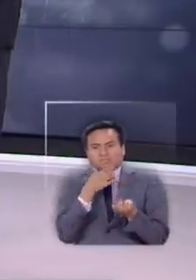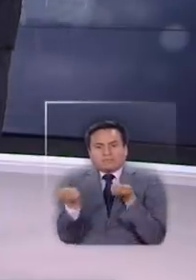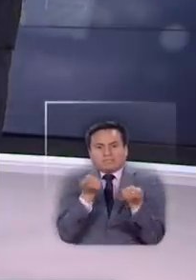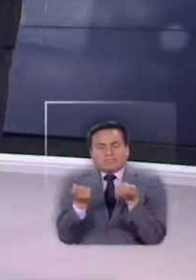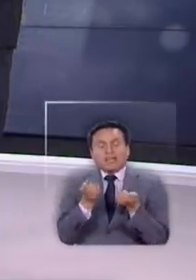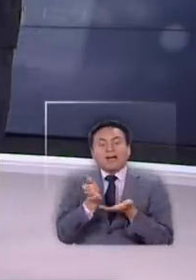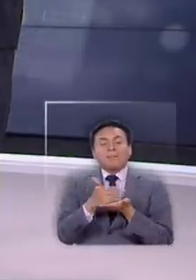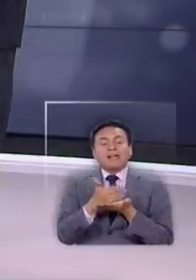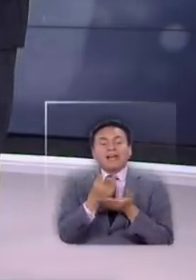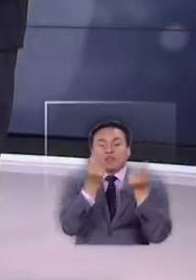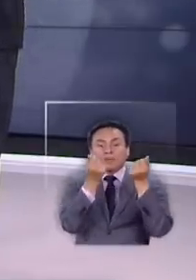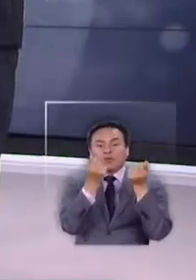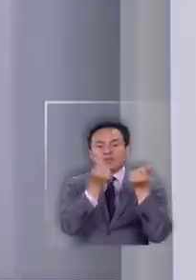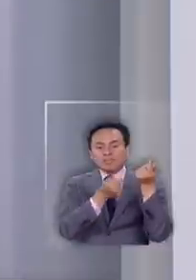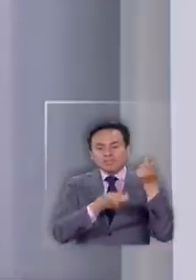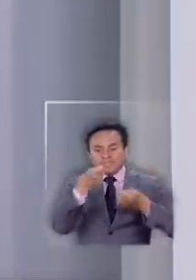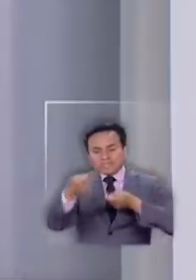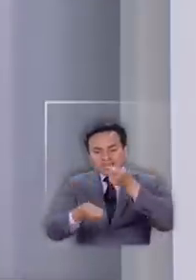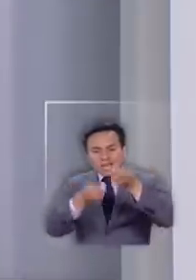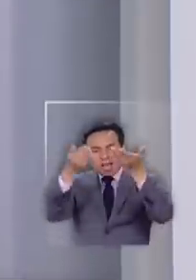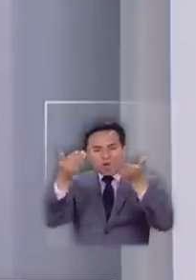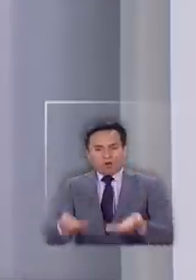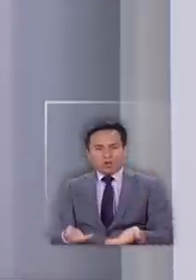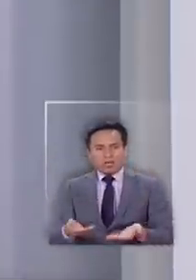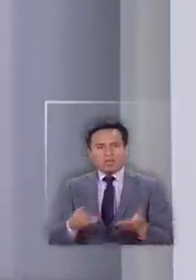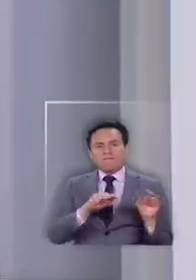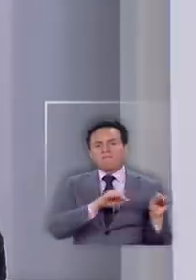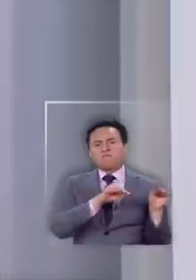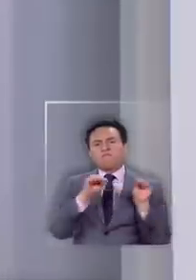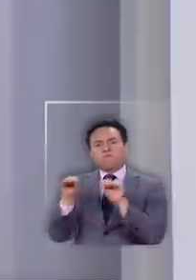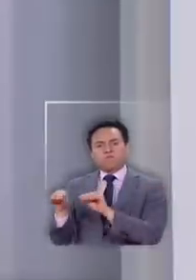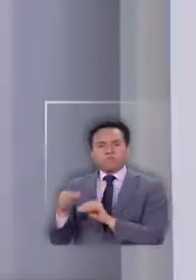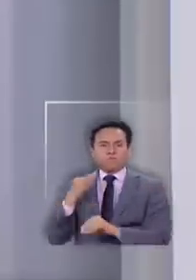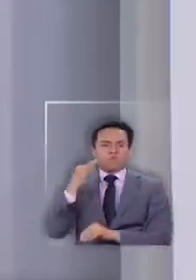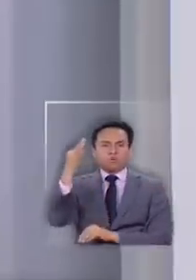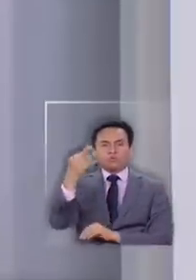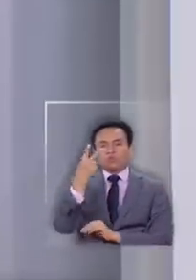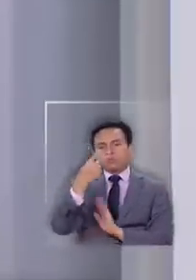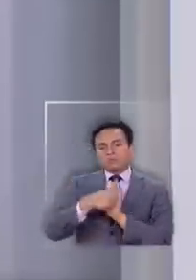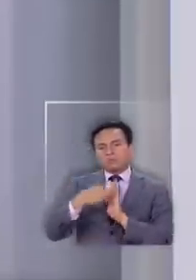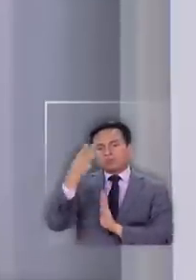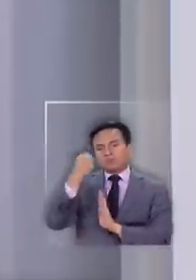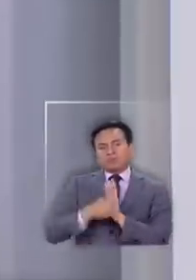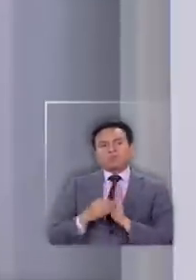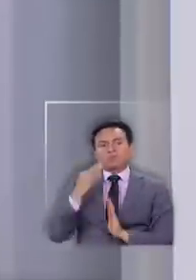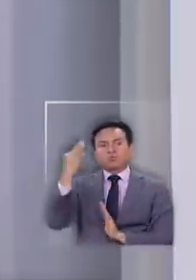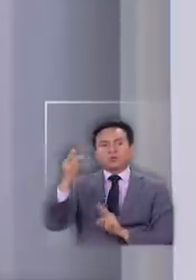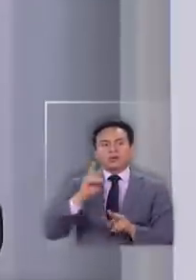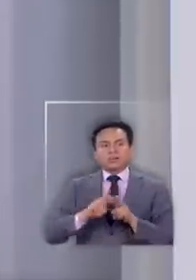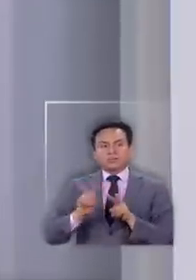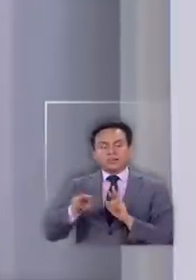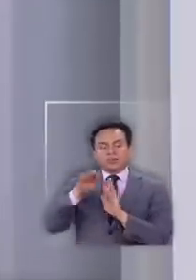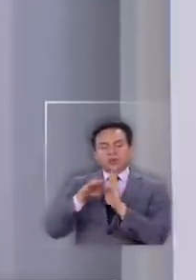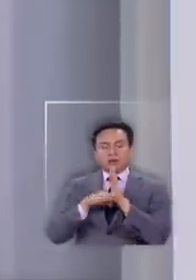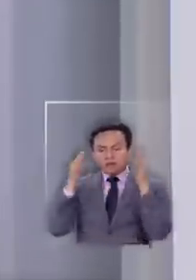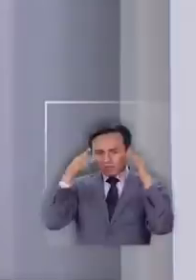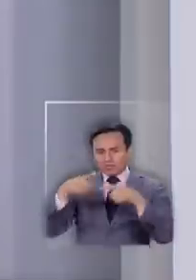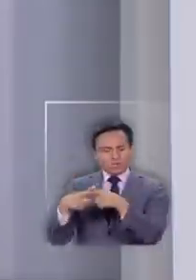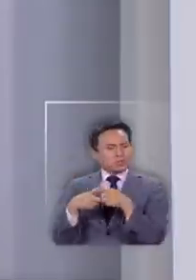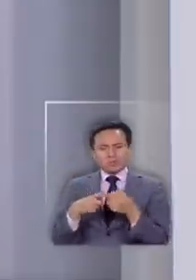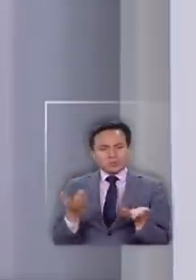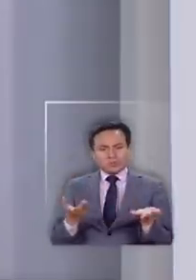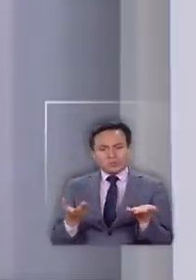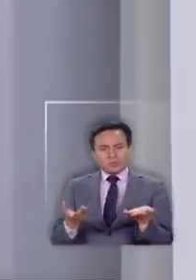económico tiene que llegarles al bolsillo ahora. No podemos esperar que en dos, tres meses más se ejecuten programas sociales. Entonces,